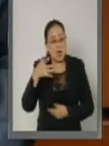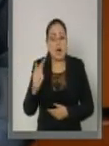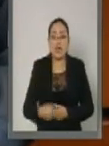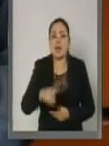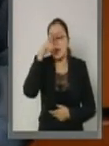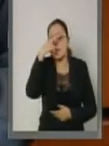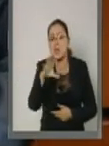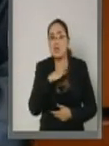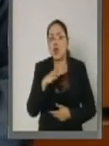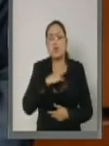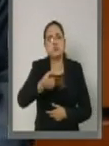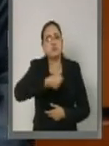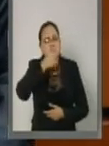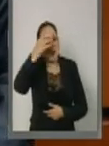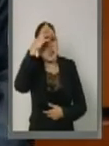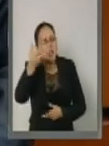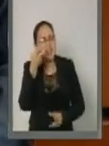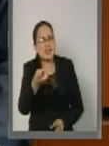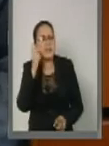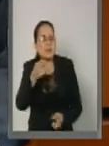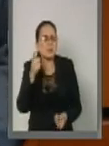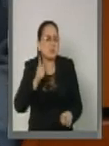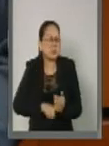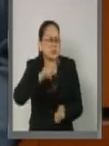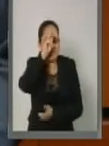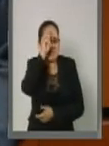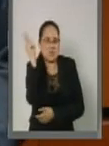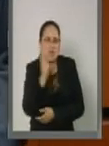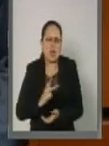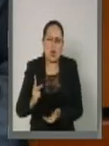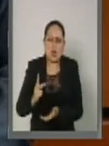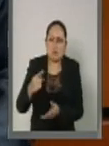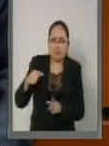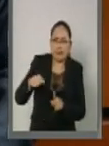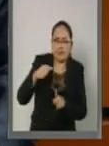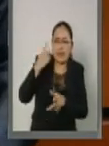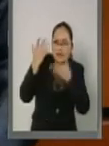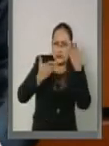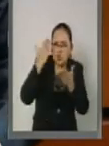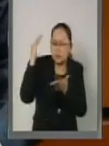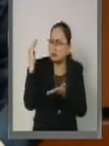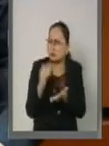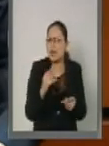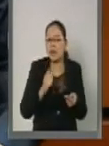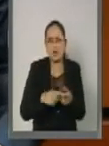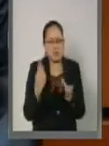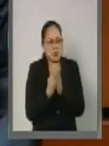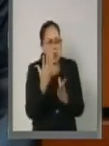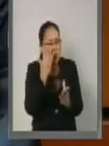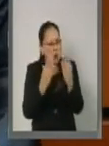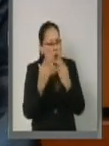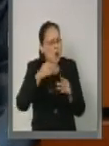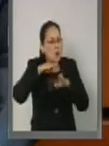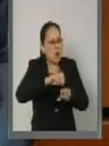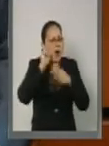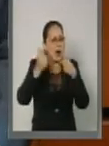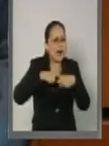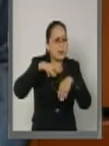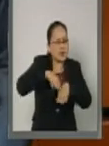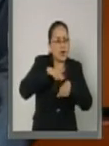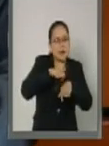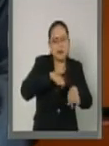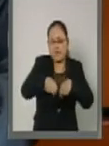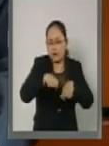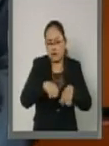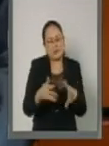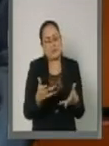con la desventaja de poseer los niveles más bajos de escolaridad y de capacitación, lo que determina en mayor medida su